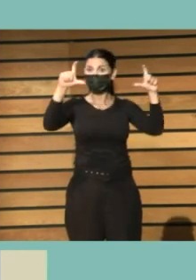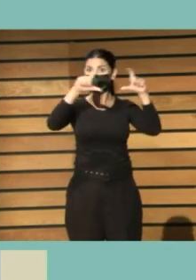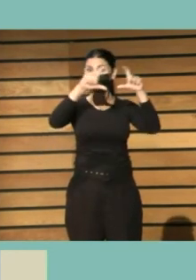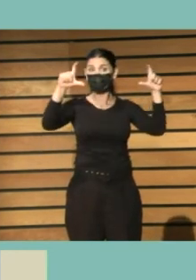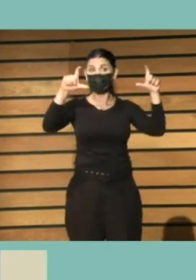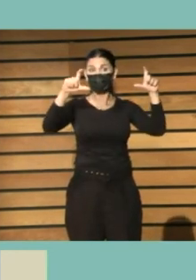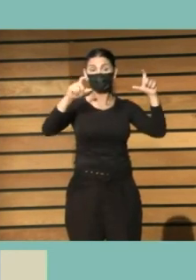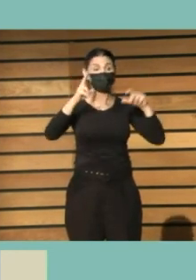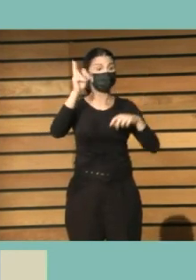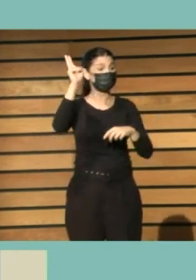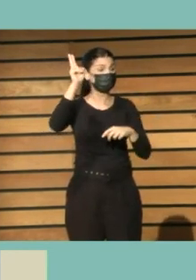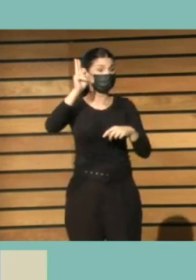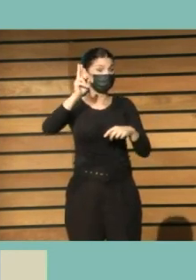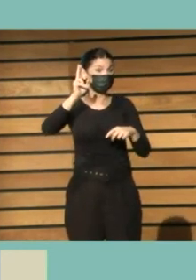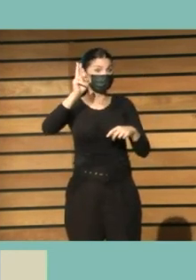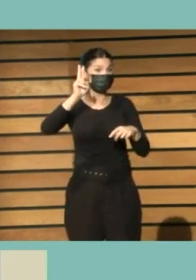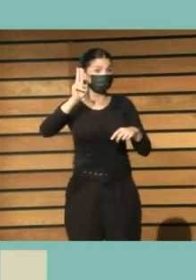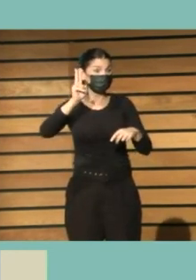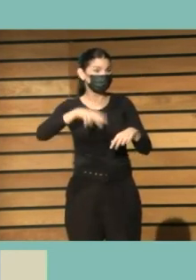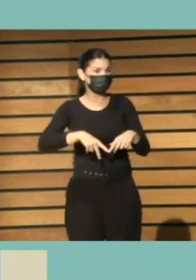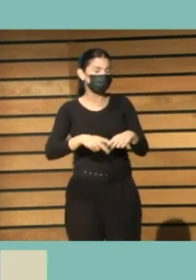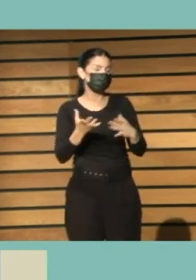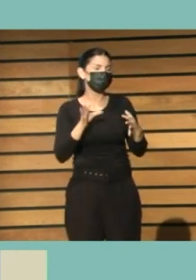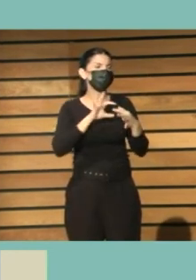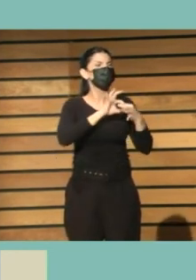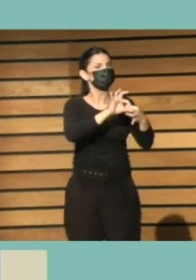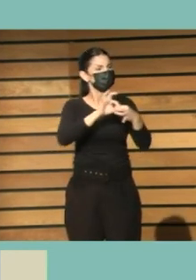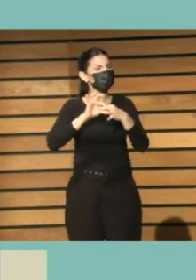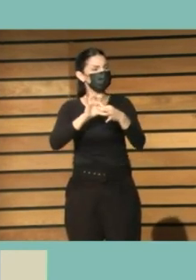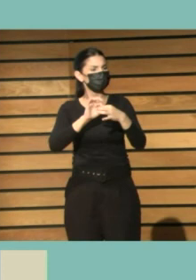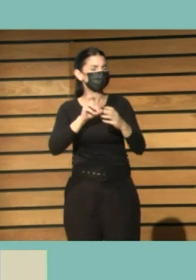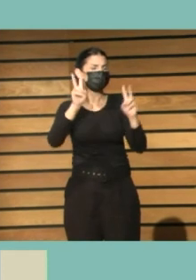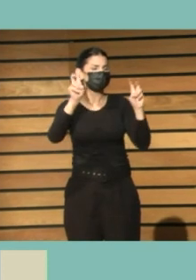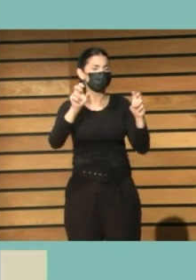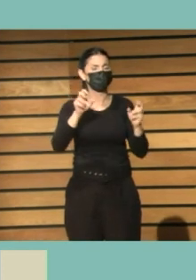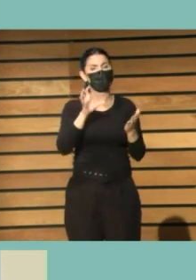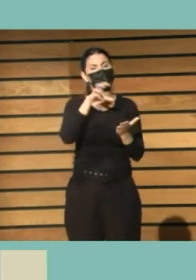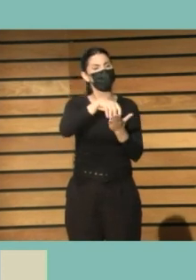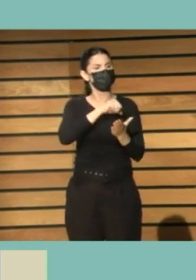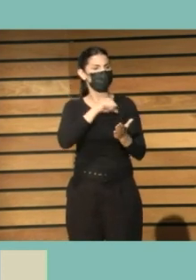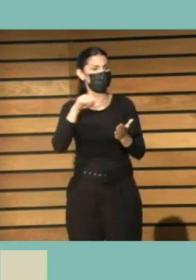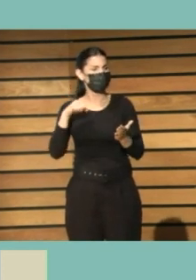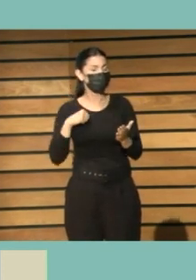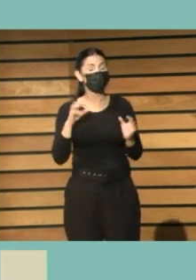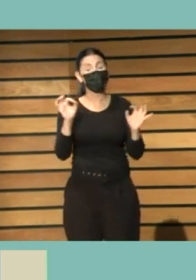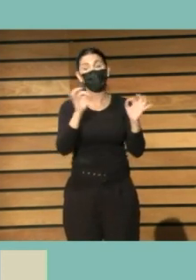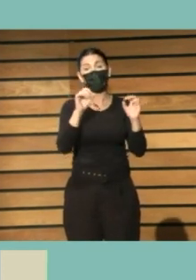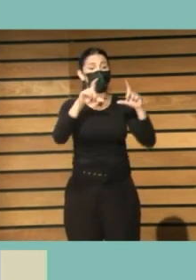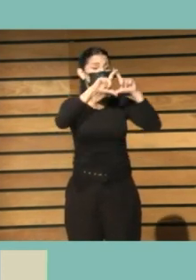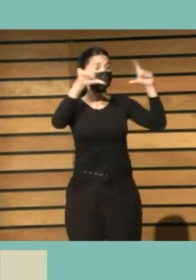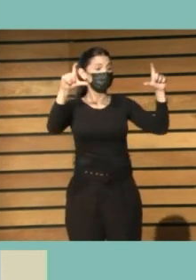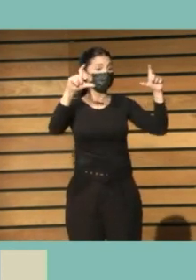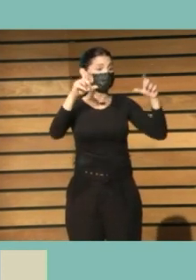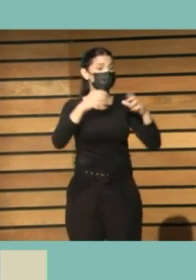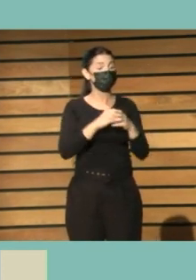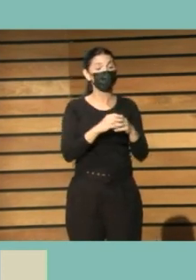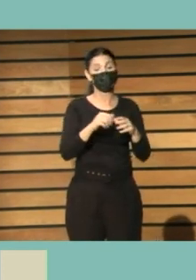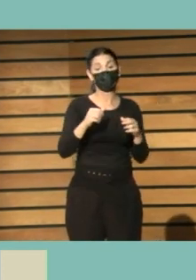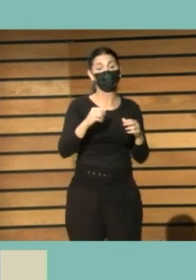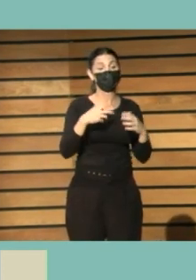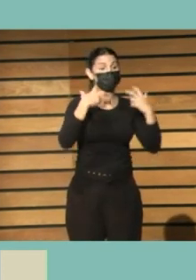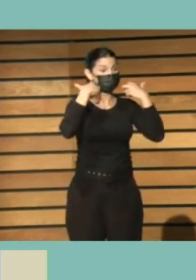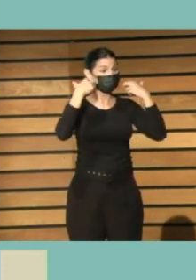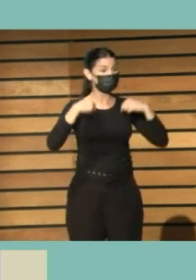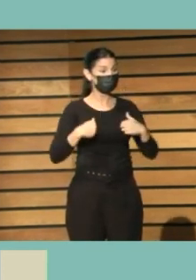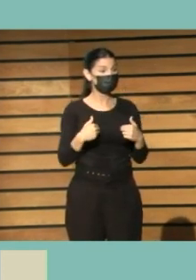generalmente dependientes de las comunidades autónomas ni las administraciones sanitarias ni las administraciones educativas